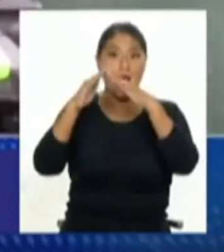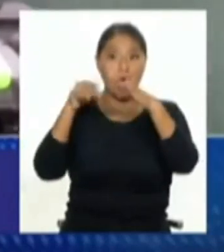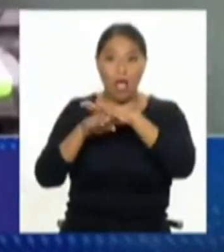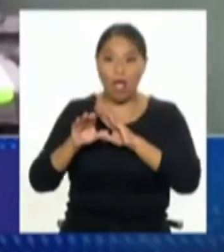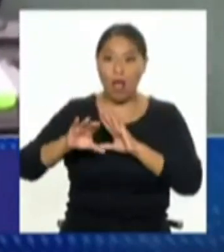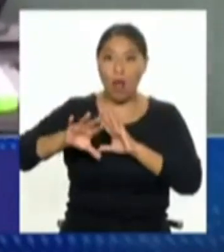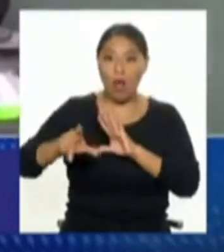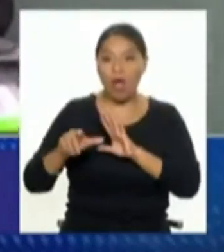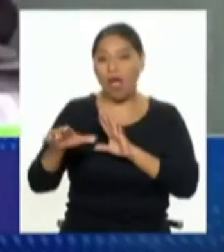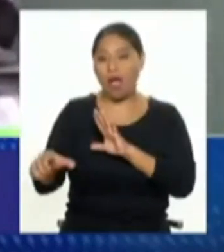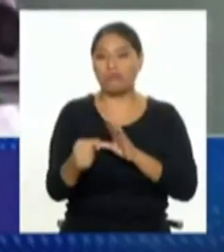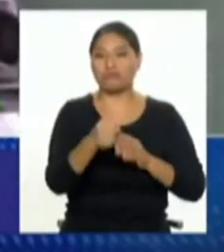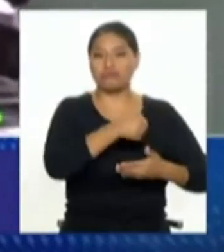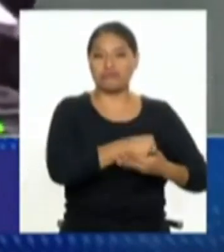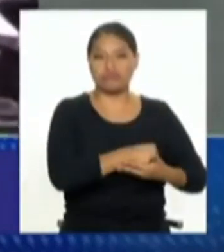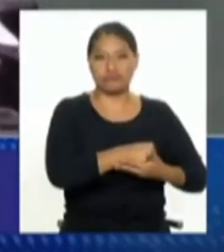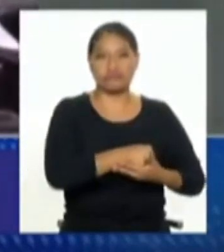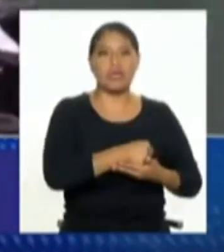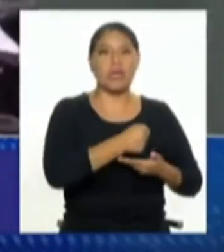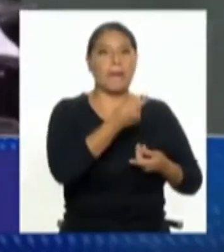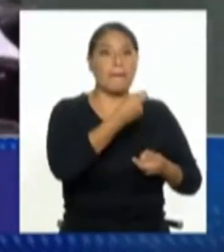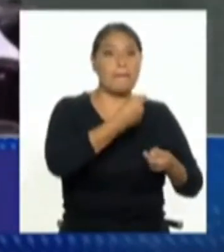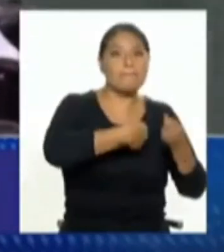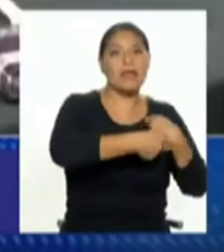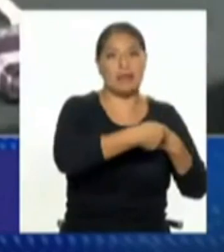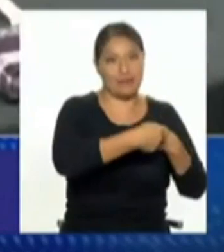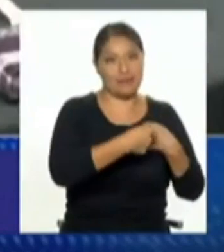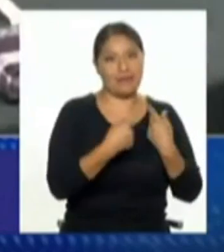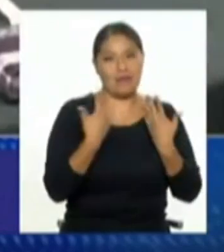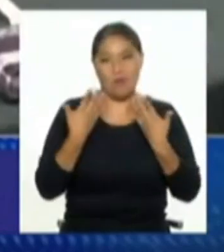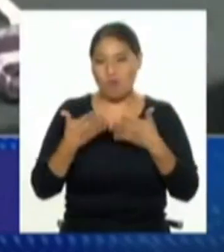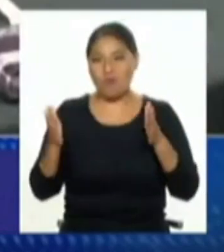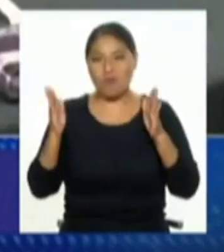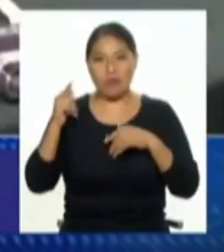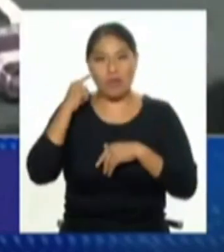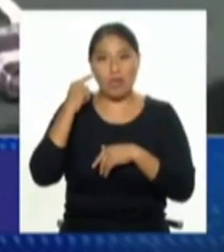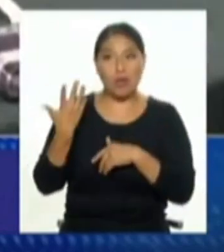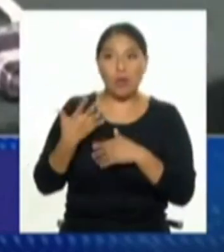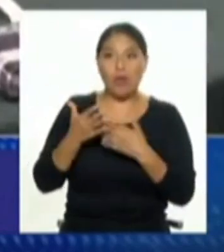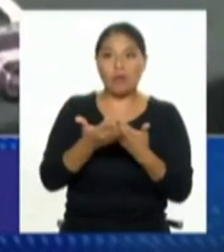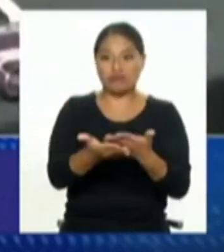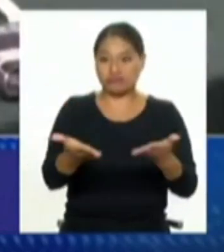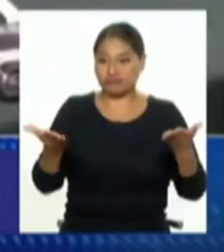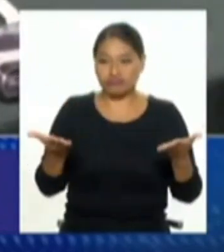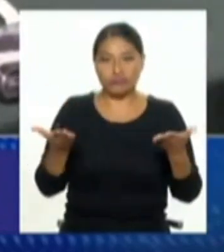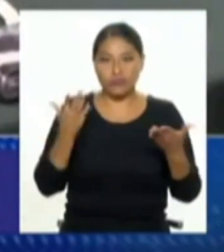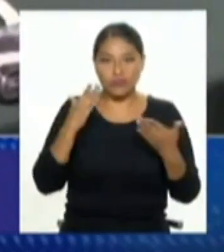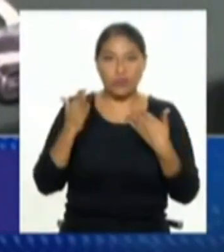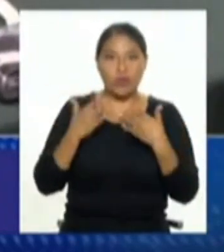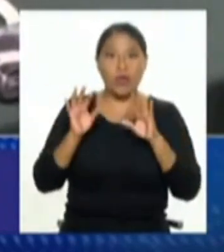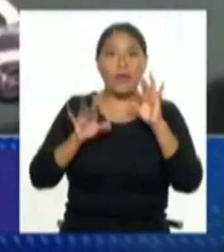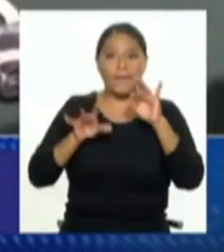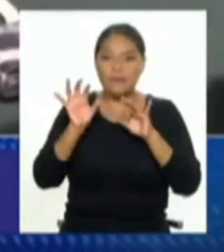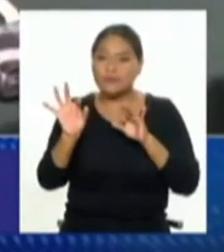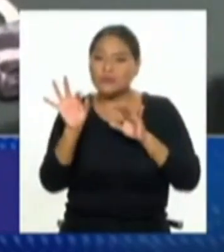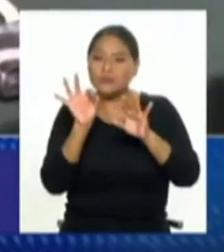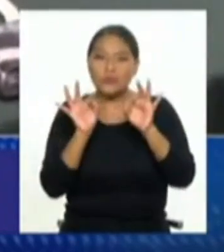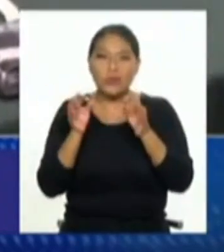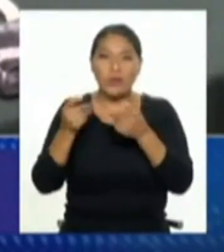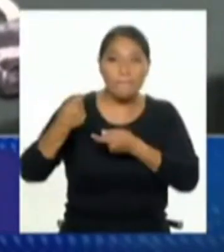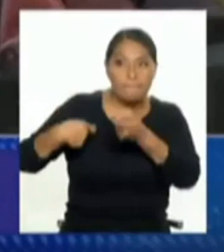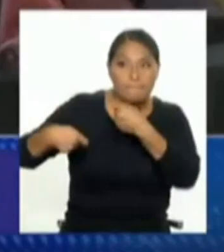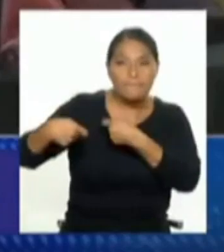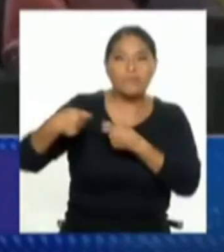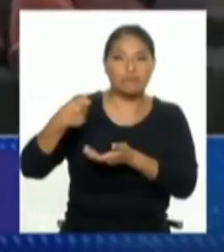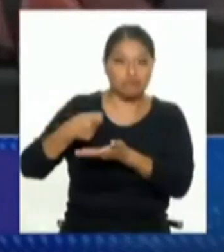apareció un arma allá, esa arma ingresa, se la llevan. Entonces, no es que esta persona tenga 20 armas para ver cual quieres, debe haber casos, pero la mayoría se mueve